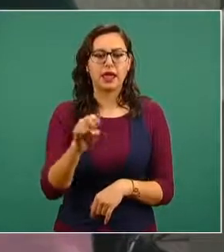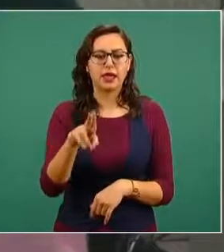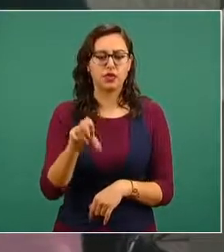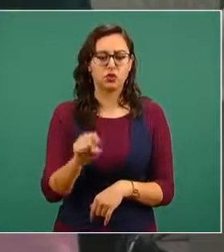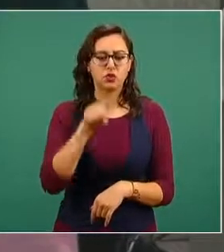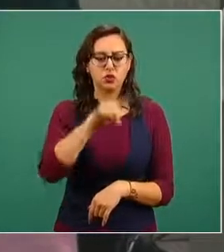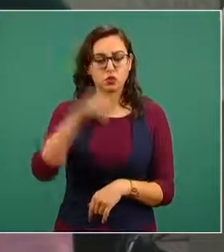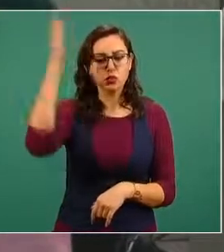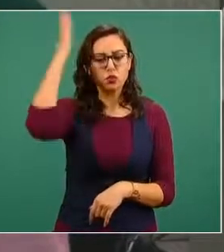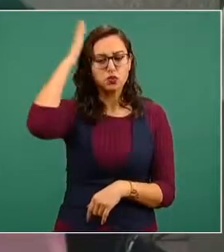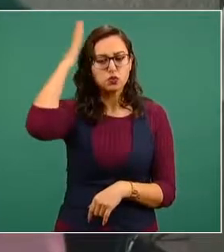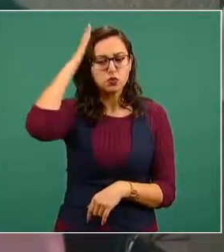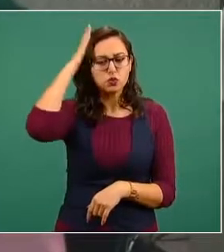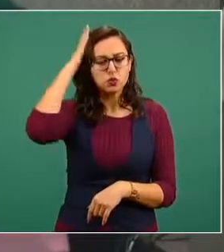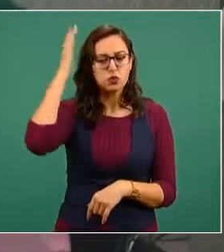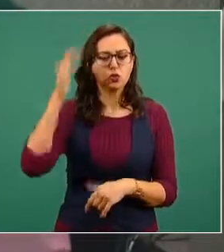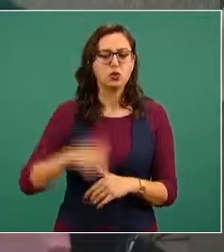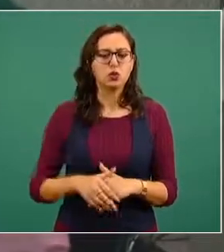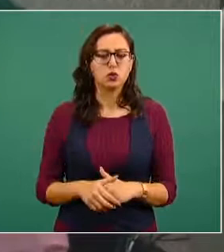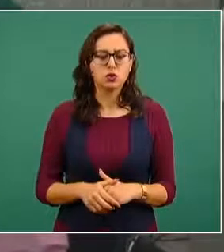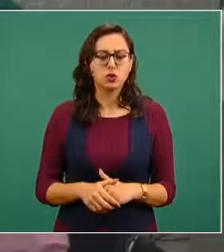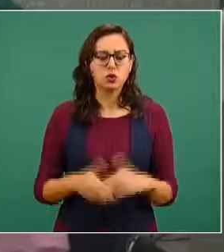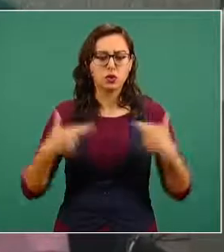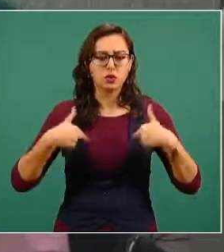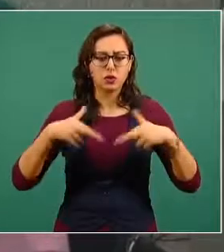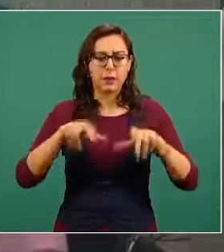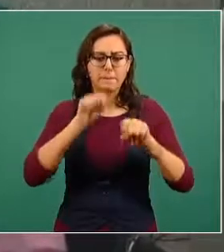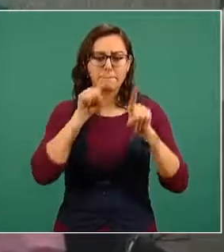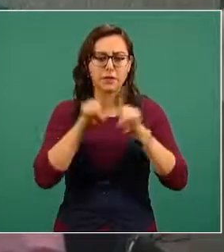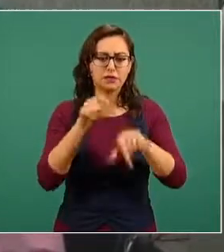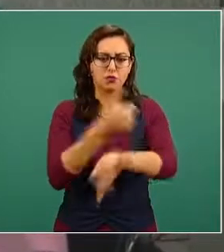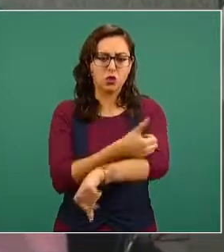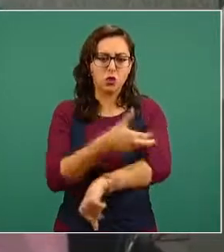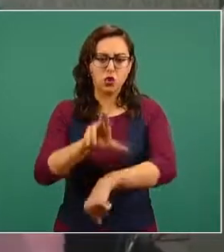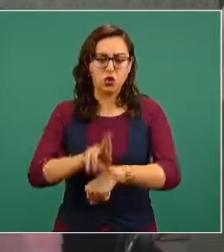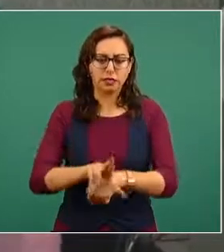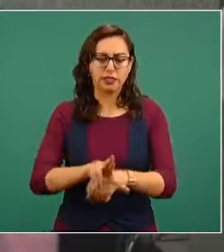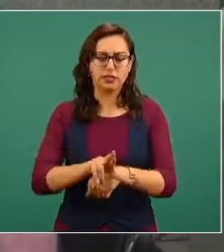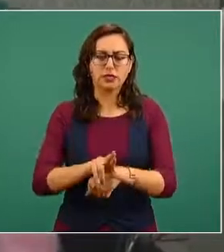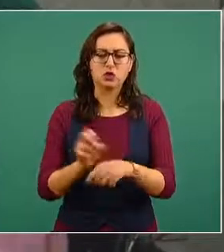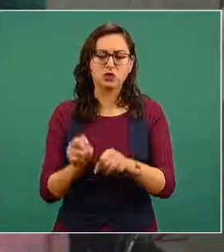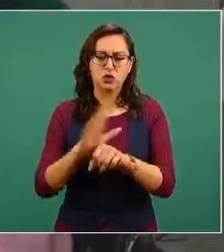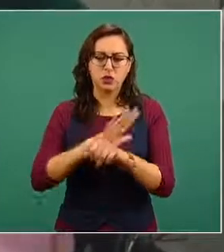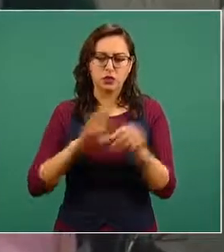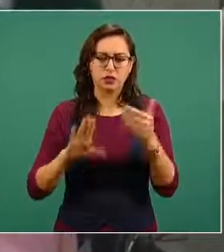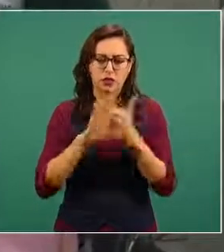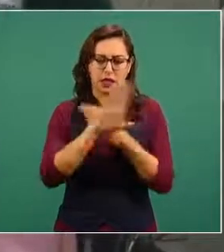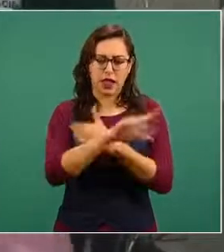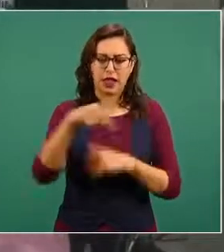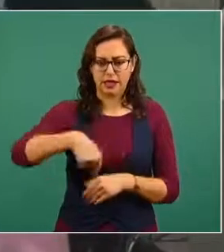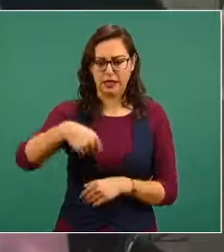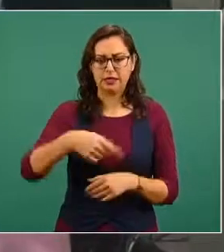de la representación de la provincia de Sonora, y con el orden federal de la provincia de la comunidad de nuestro estado.